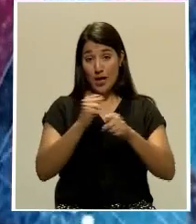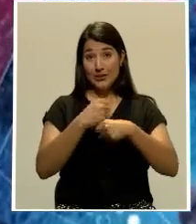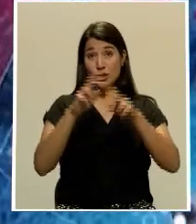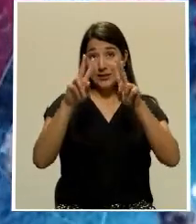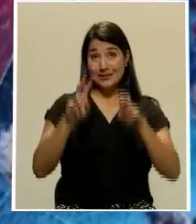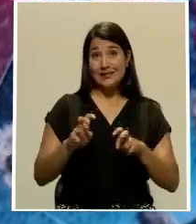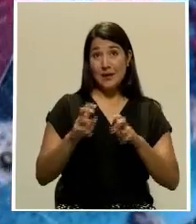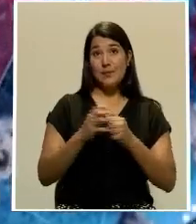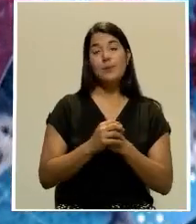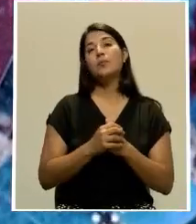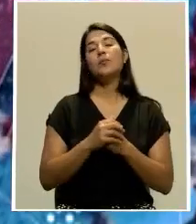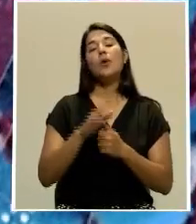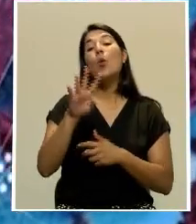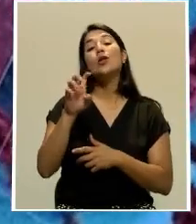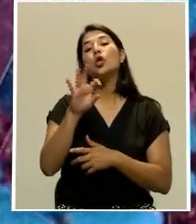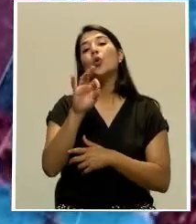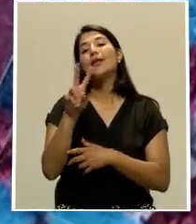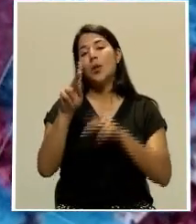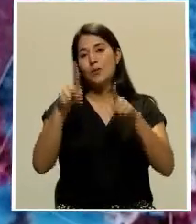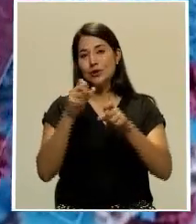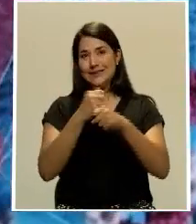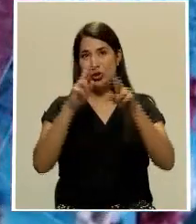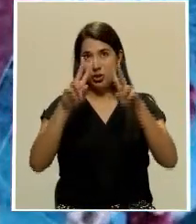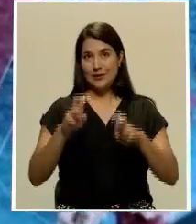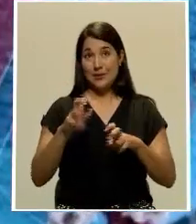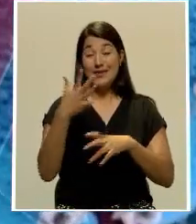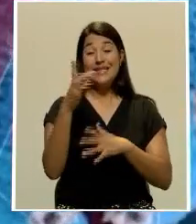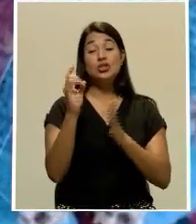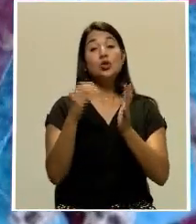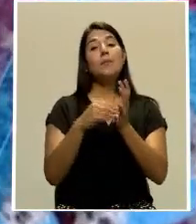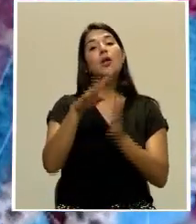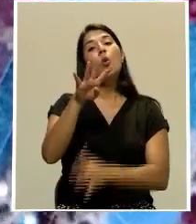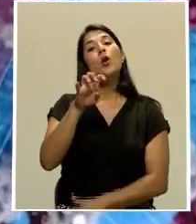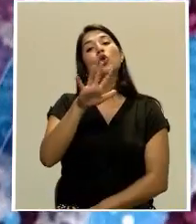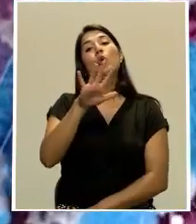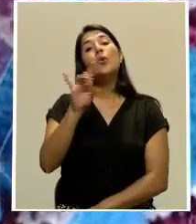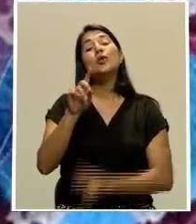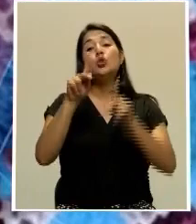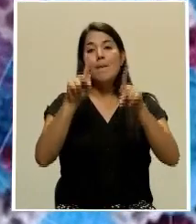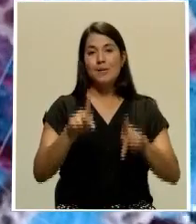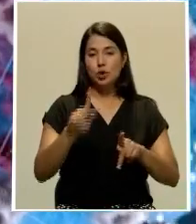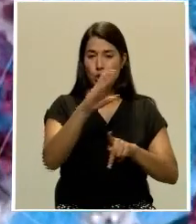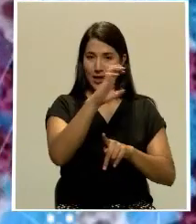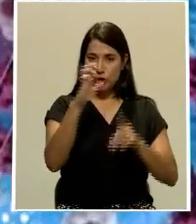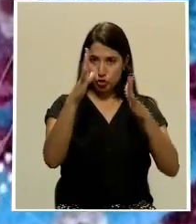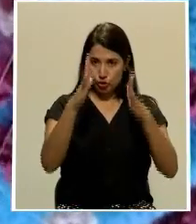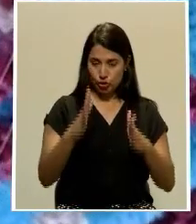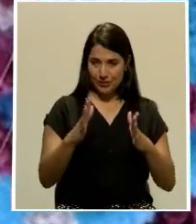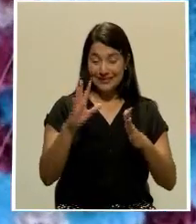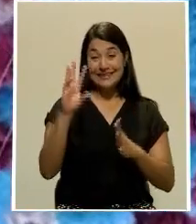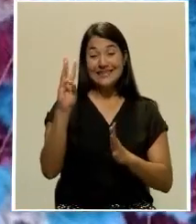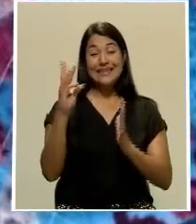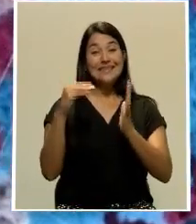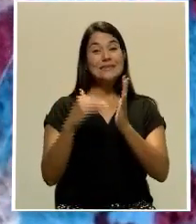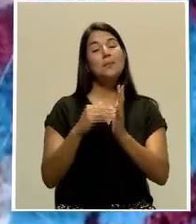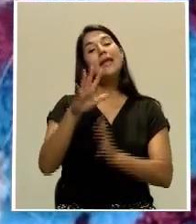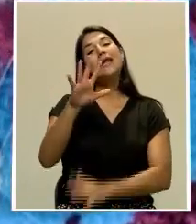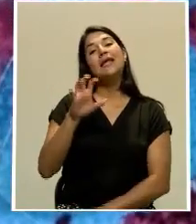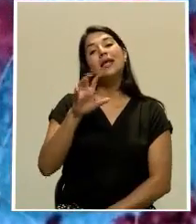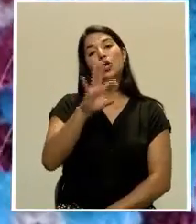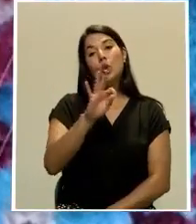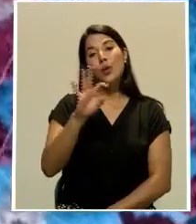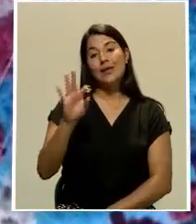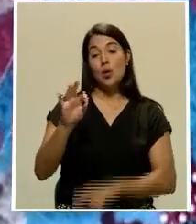confirmados, de los cuales 18.458 son costarricenses y 6.599 son